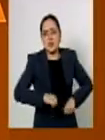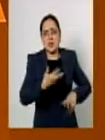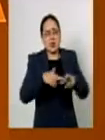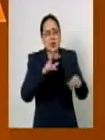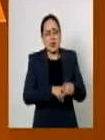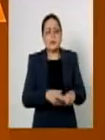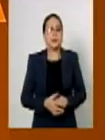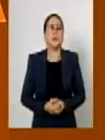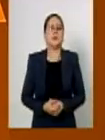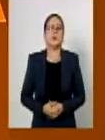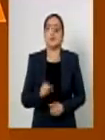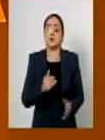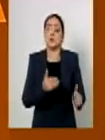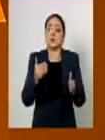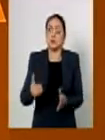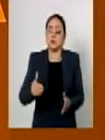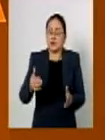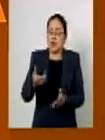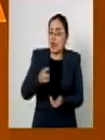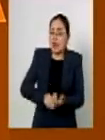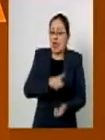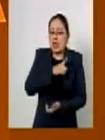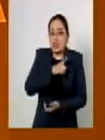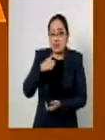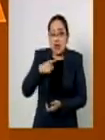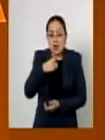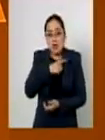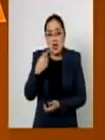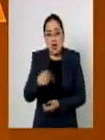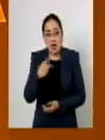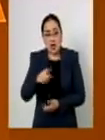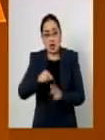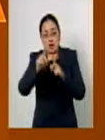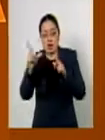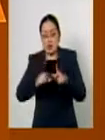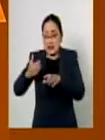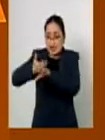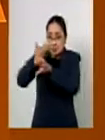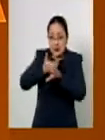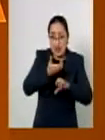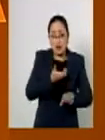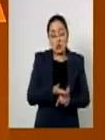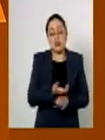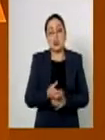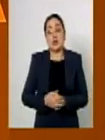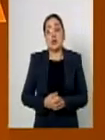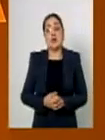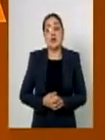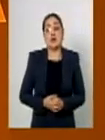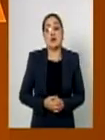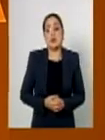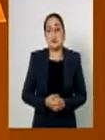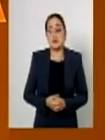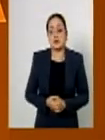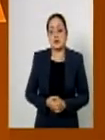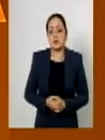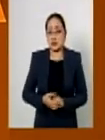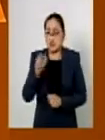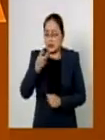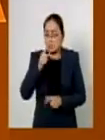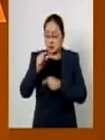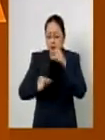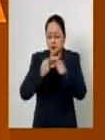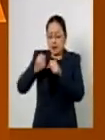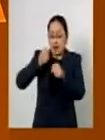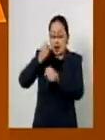Después del endeudamiento público subnacional es decir, de todos los estados que venía aumentando